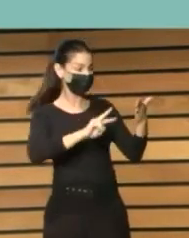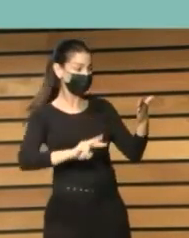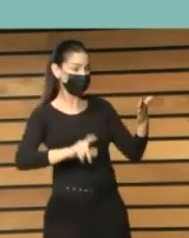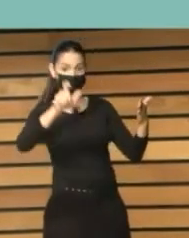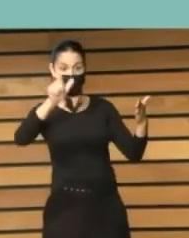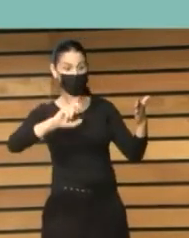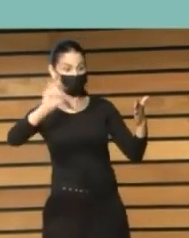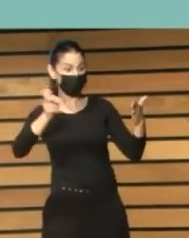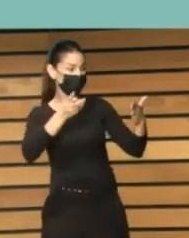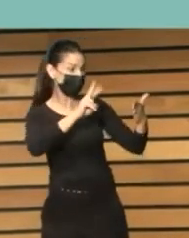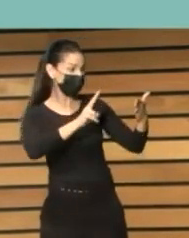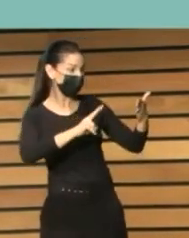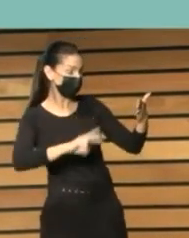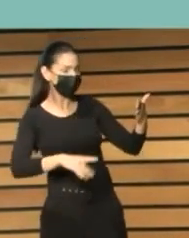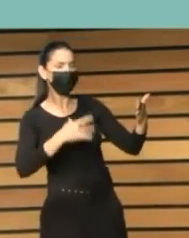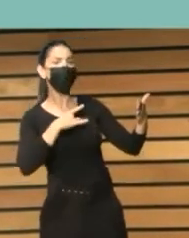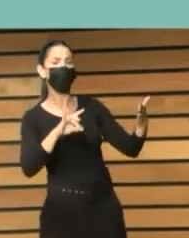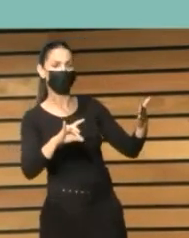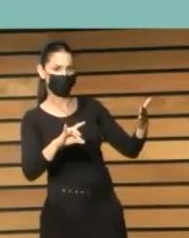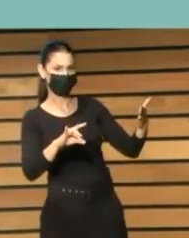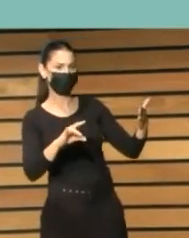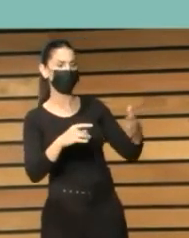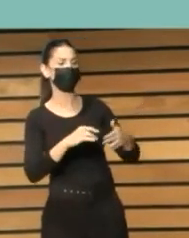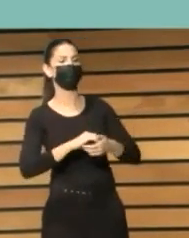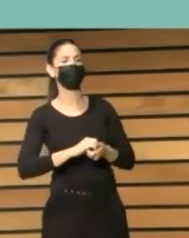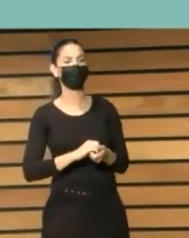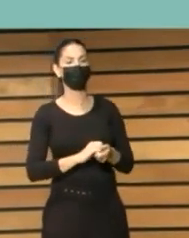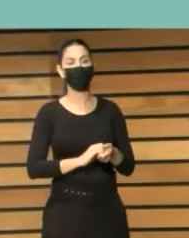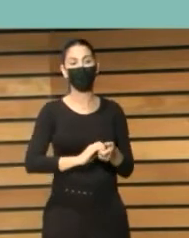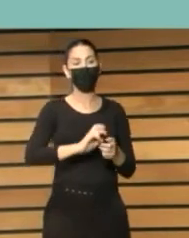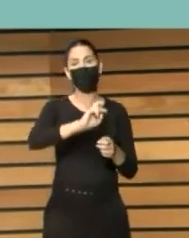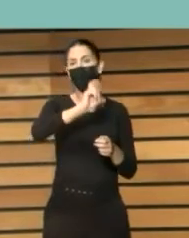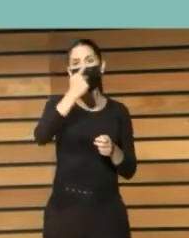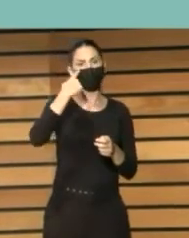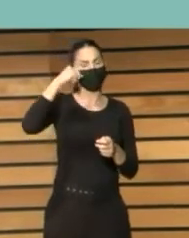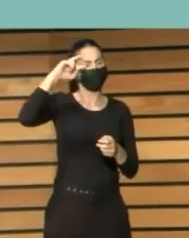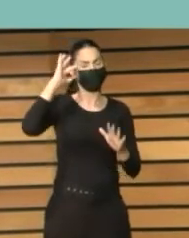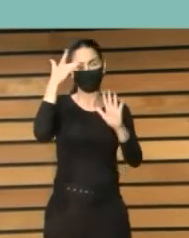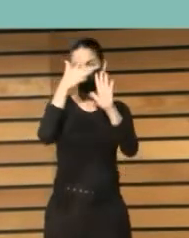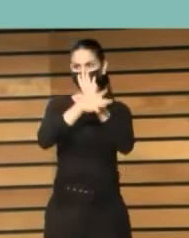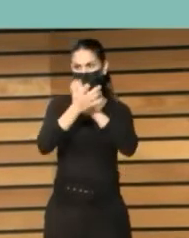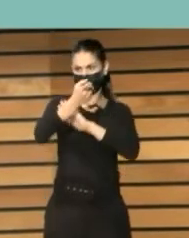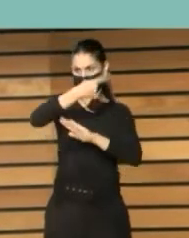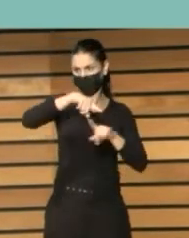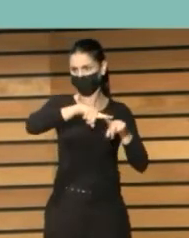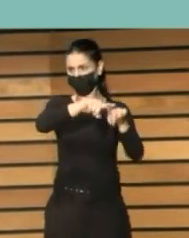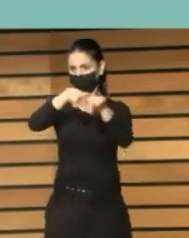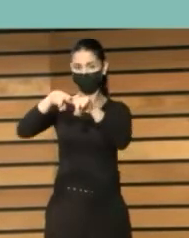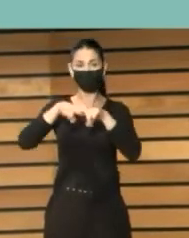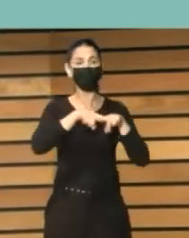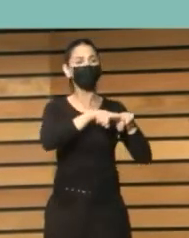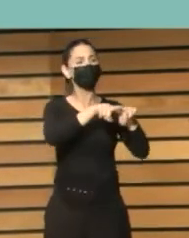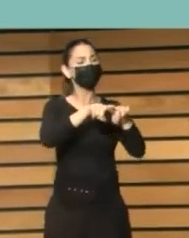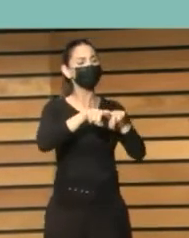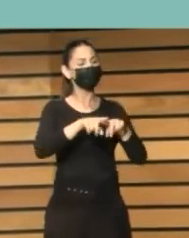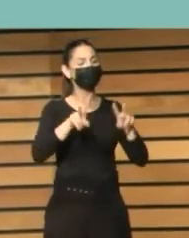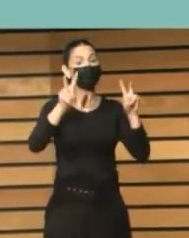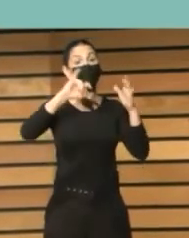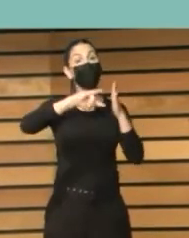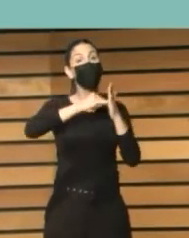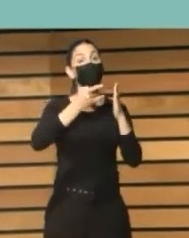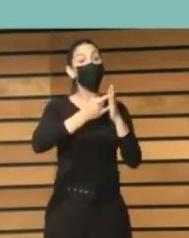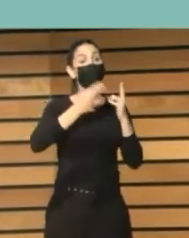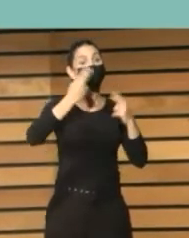personas a través de la biblioteca otra de las experiencias que queríamos compartir con ustedes es la de uno de los proyectos